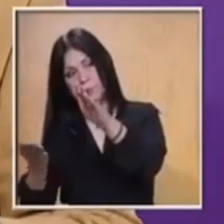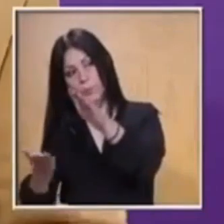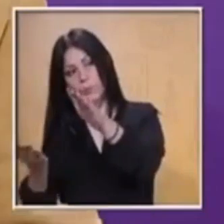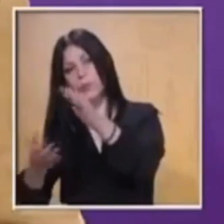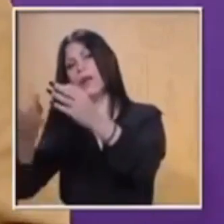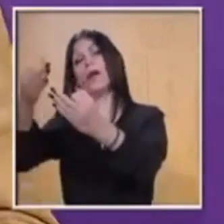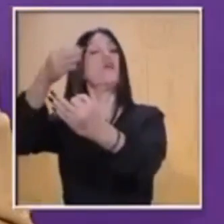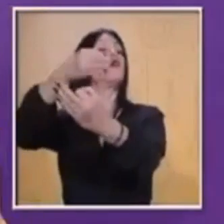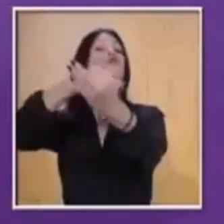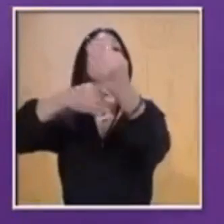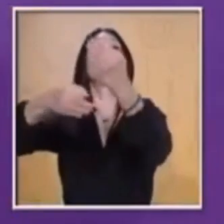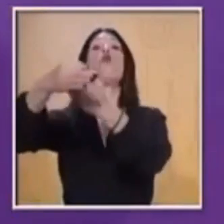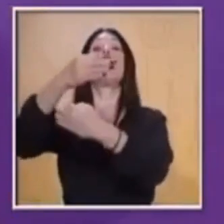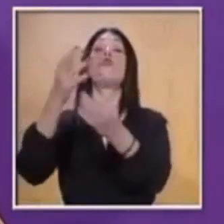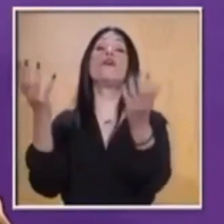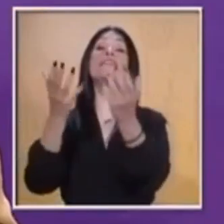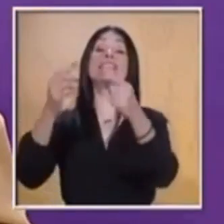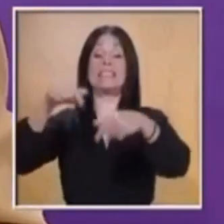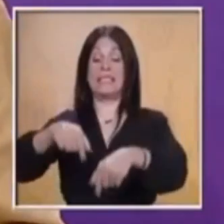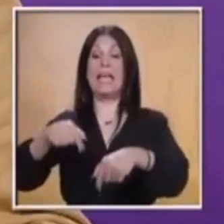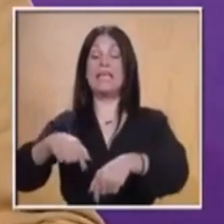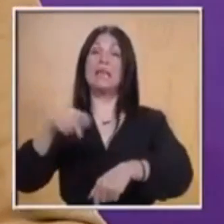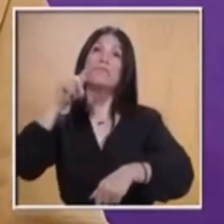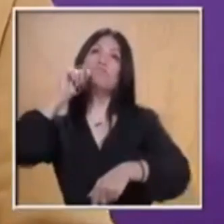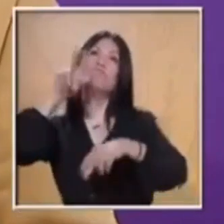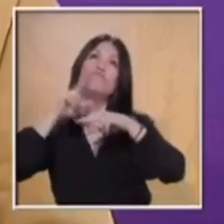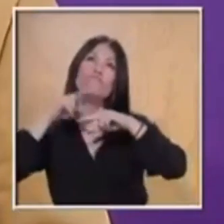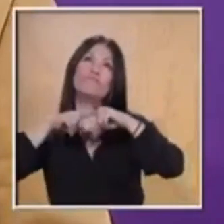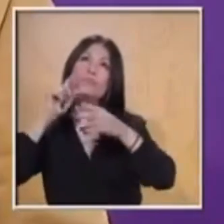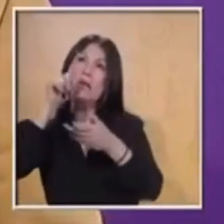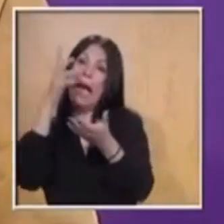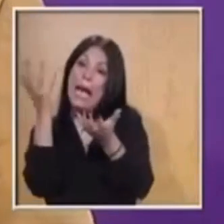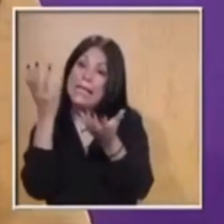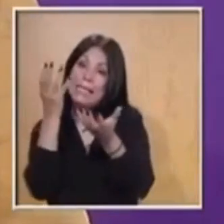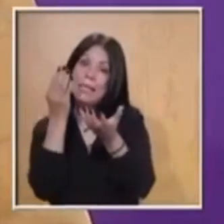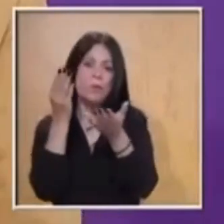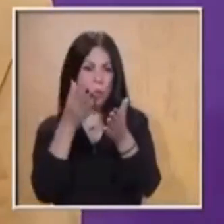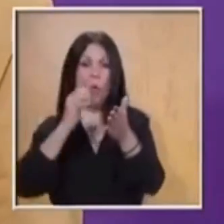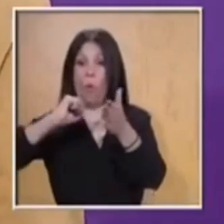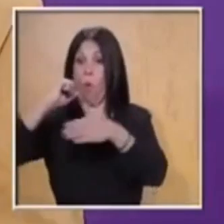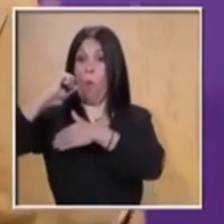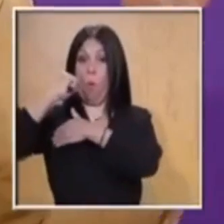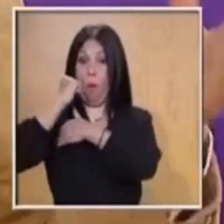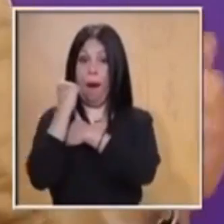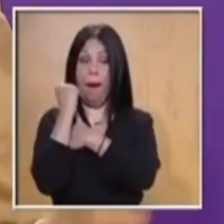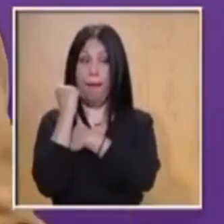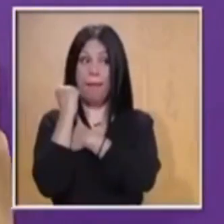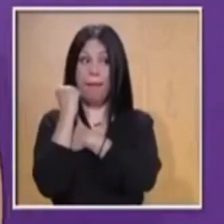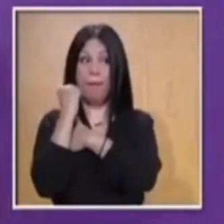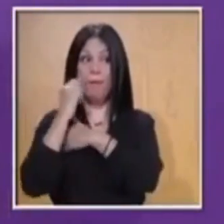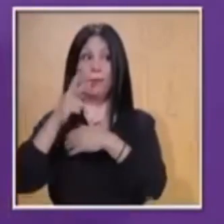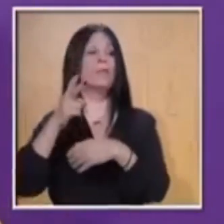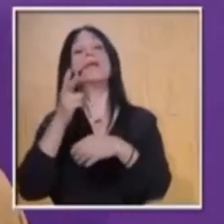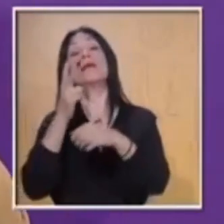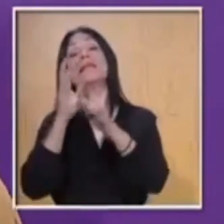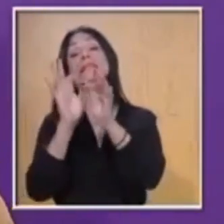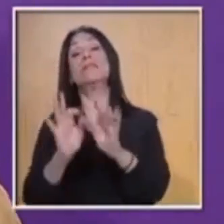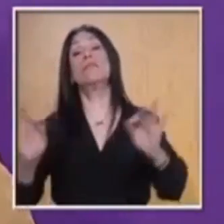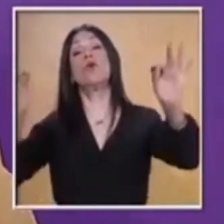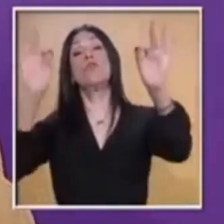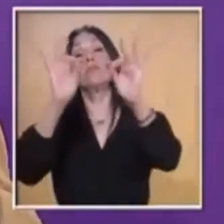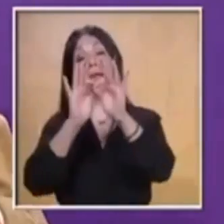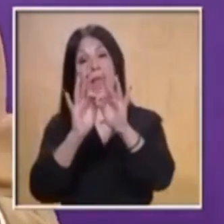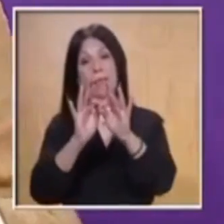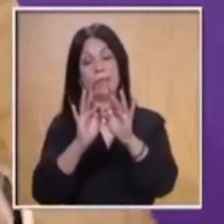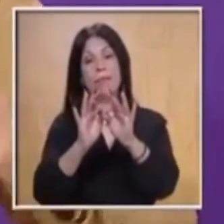realizado dentro de la programación de este programa Escuela TV. En este caso, para tercero y cuarto, ya lo que